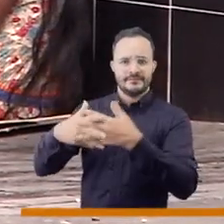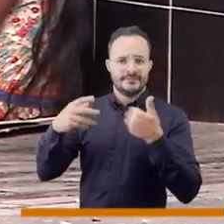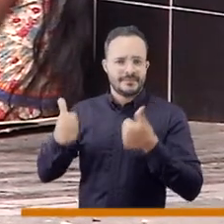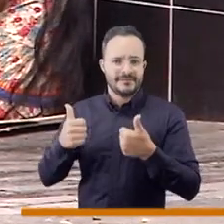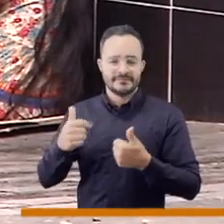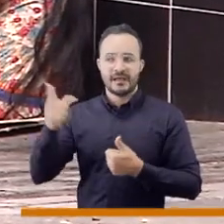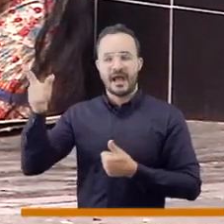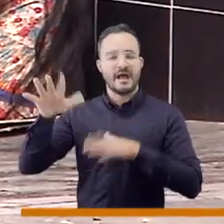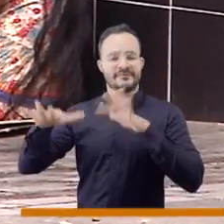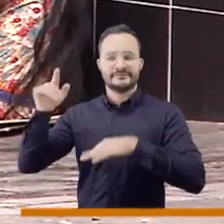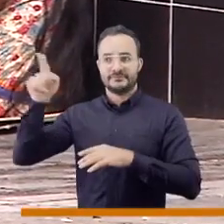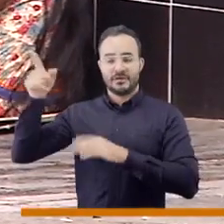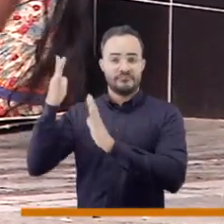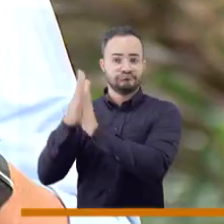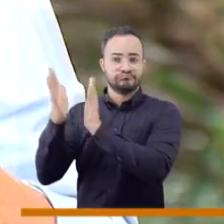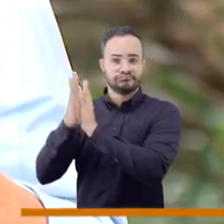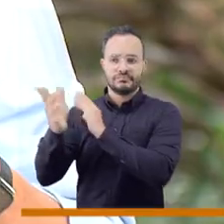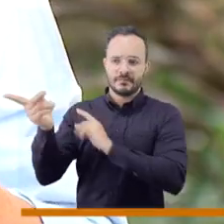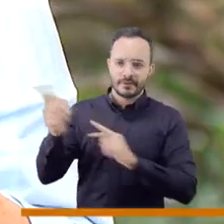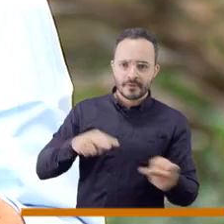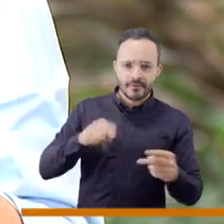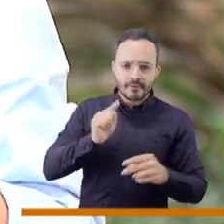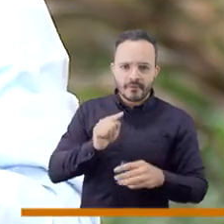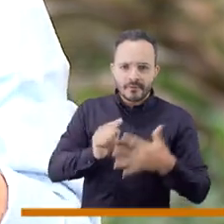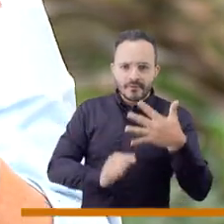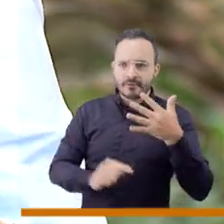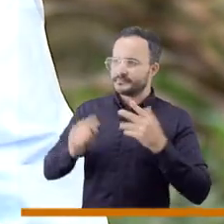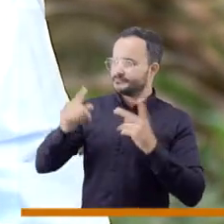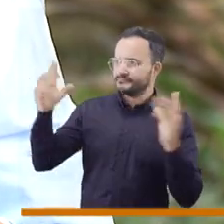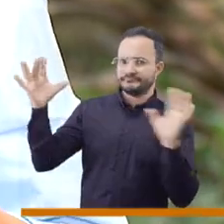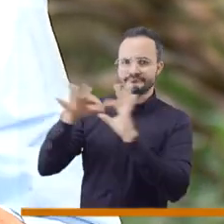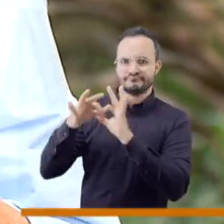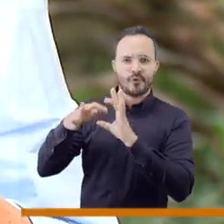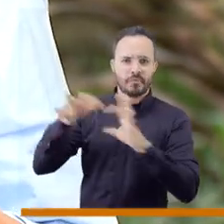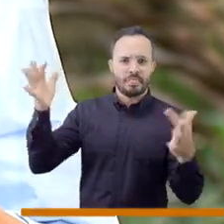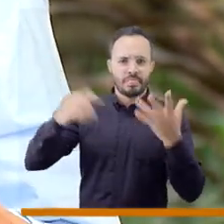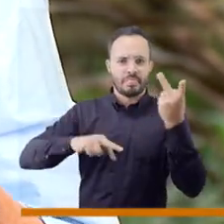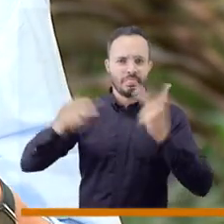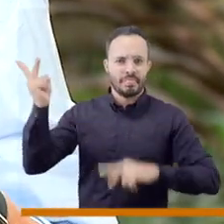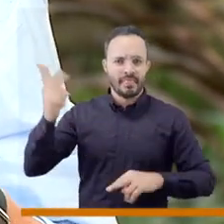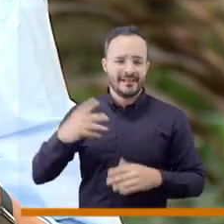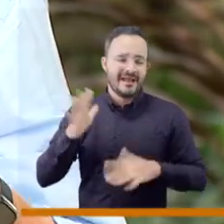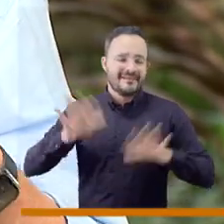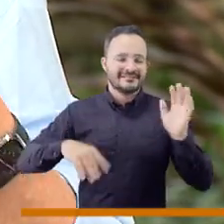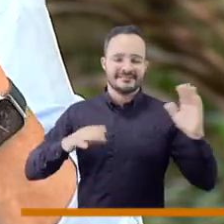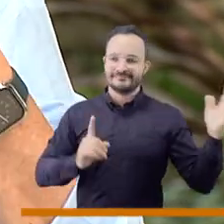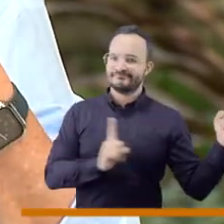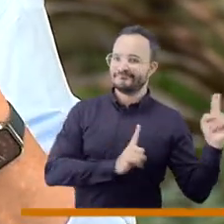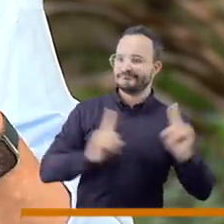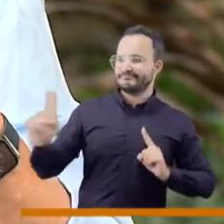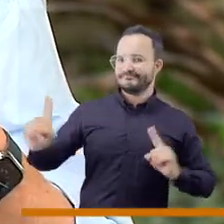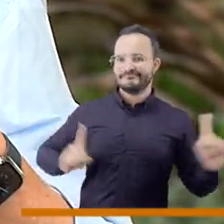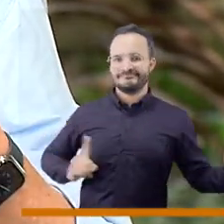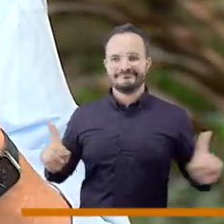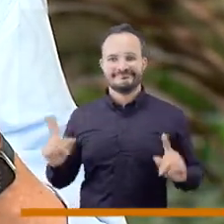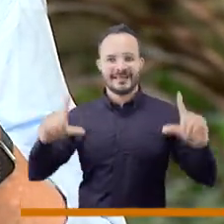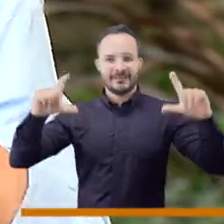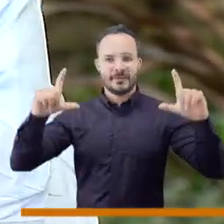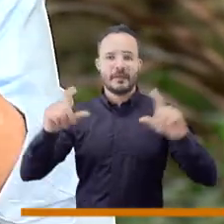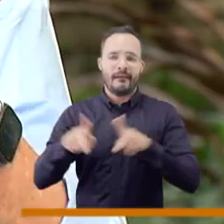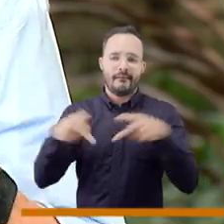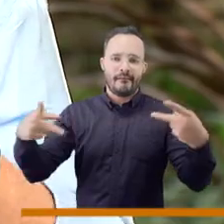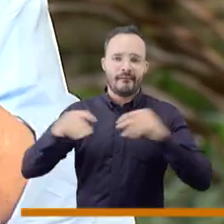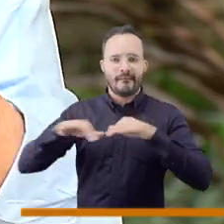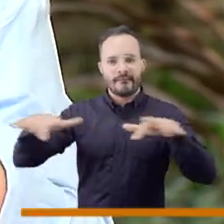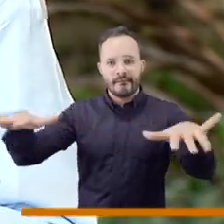locales, departamentales, pues los problemas no se entienden y por supuesto las intervenciones dejan de ser solamente para